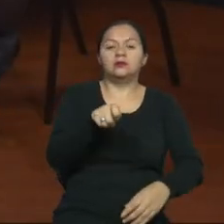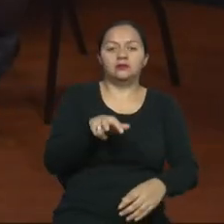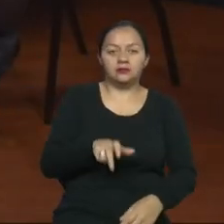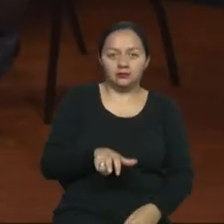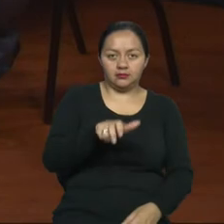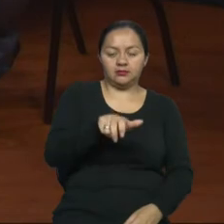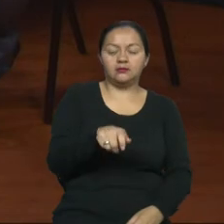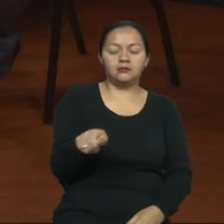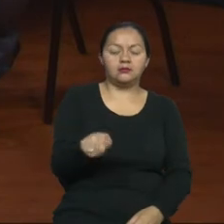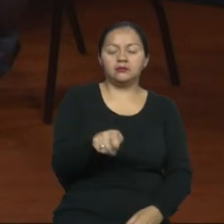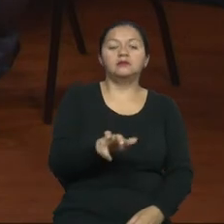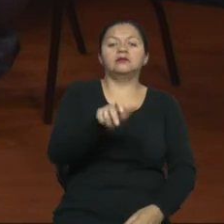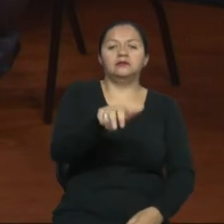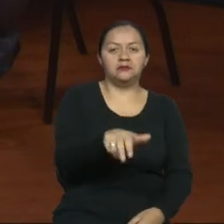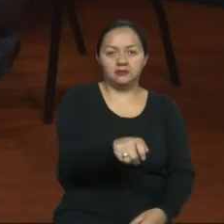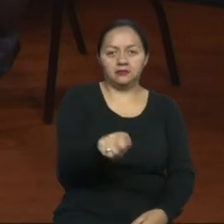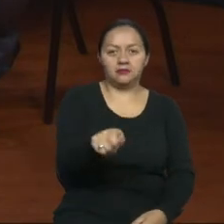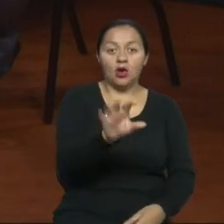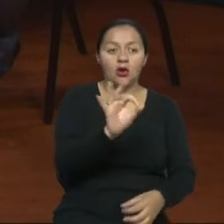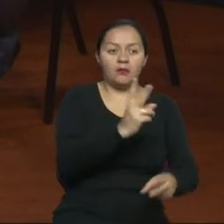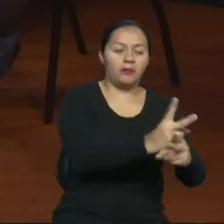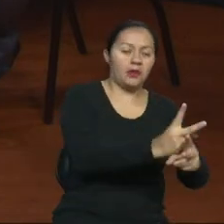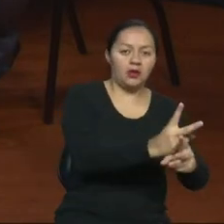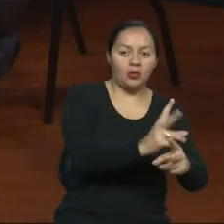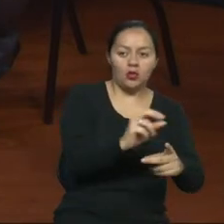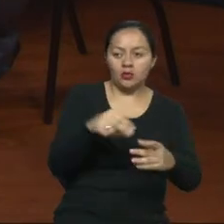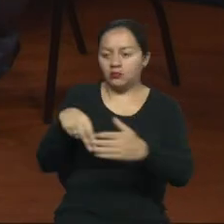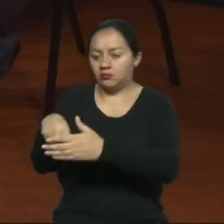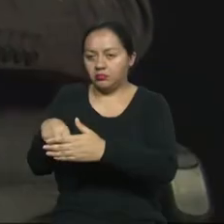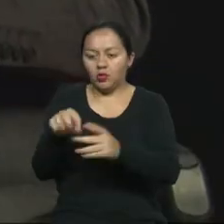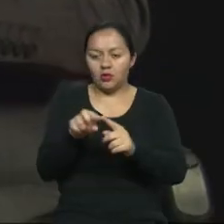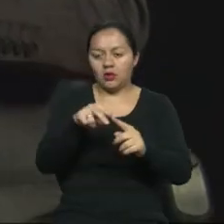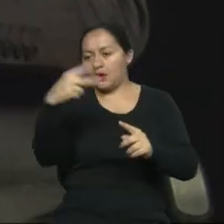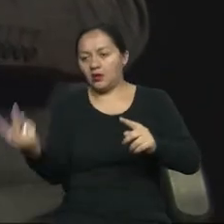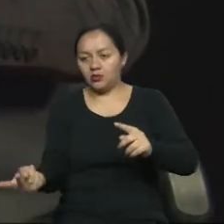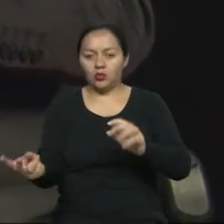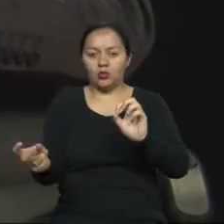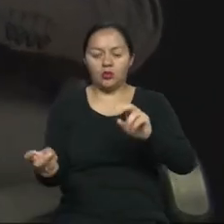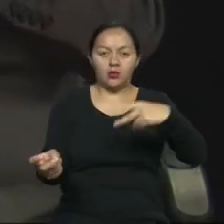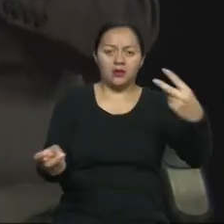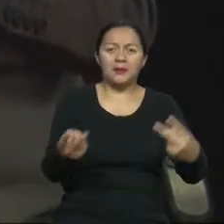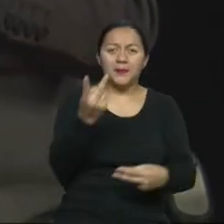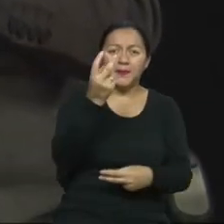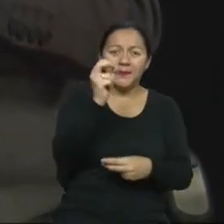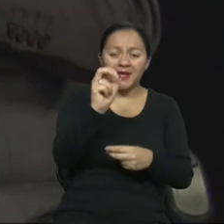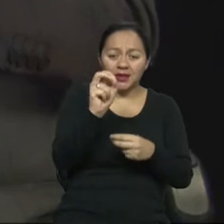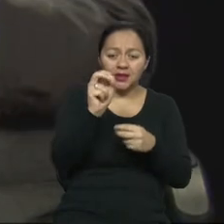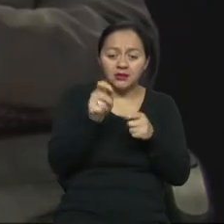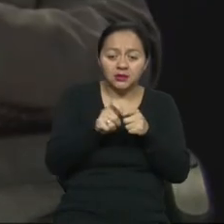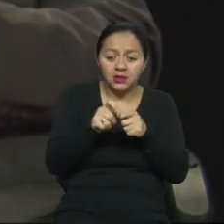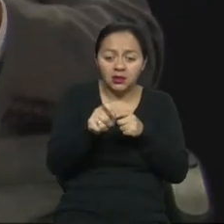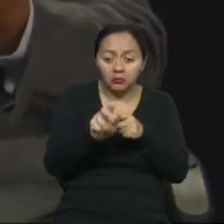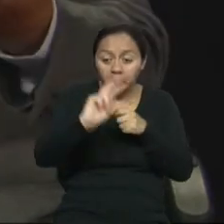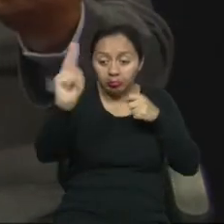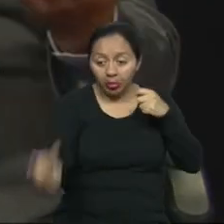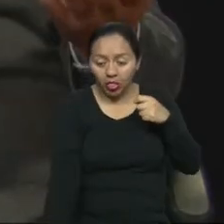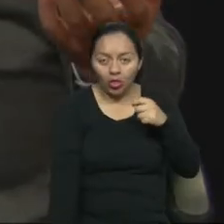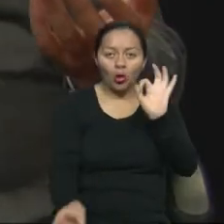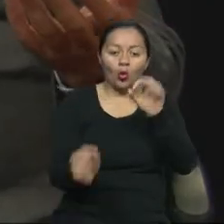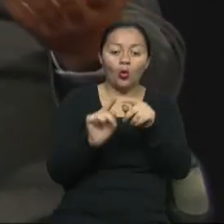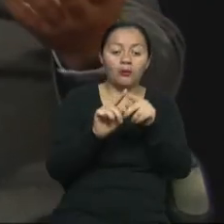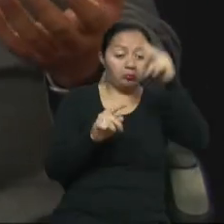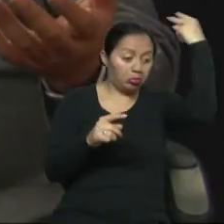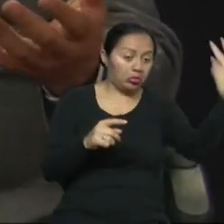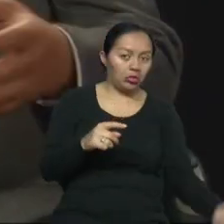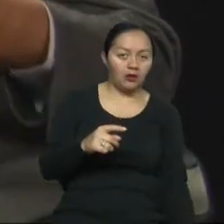que existe el peligro de poderse caer, sean 20 centímetros o sea un metro. Por eso se utilizan desde